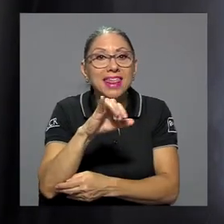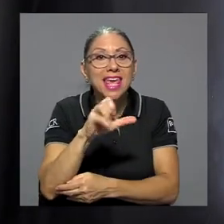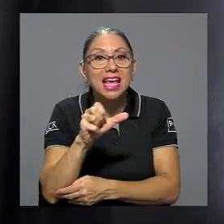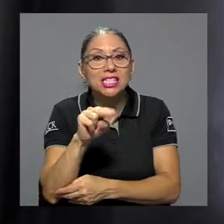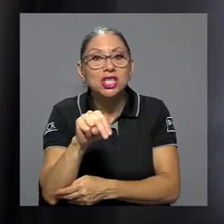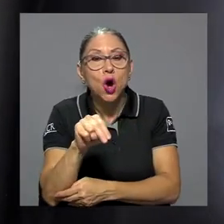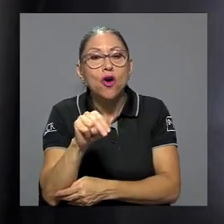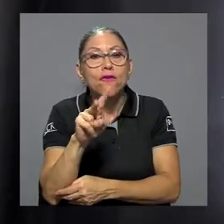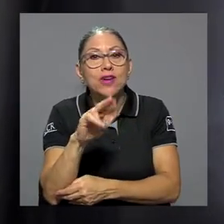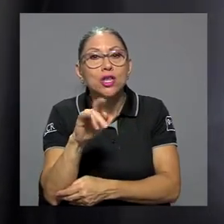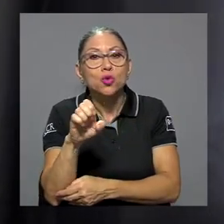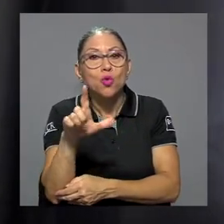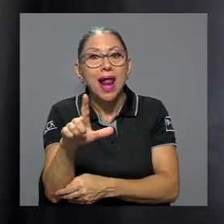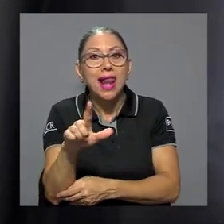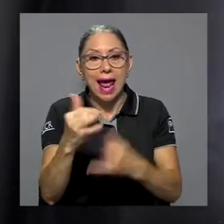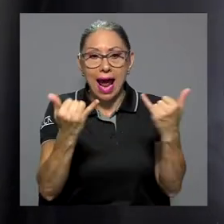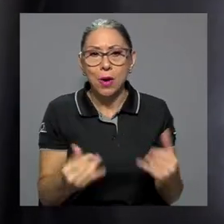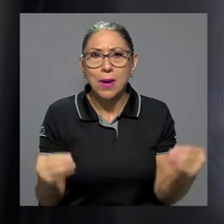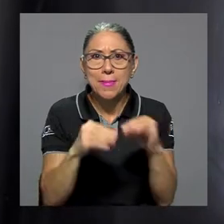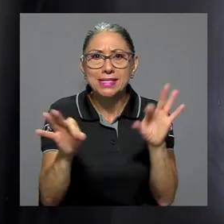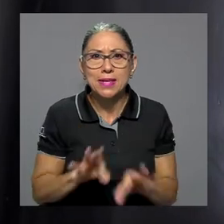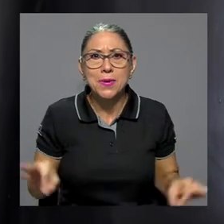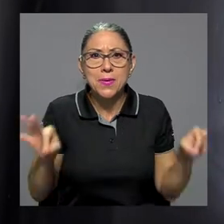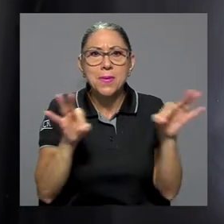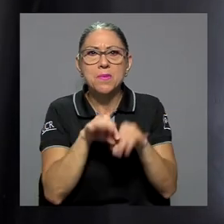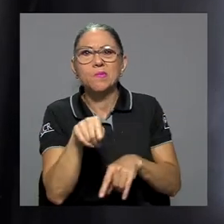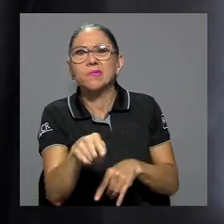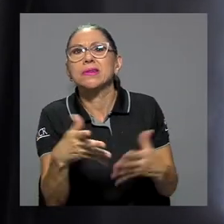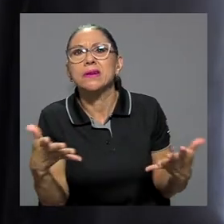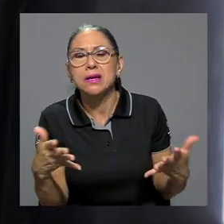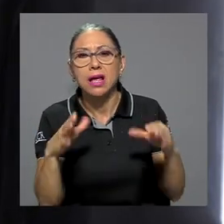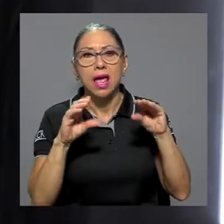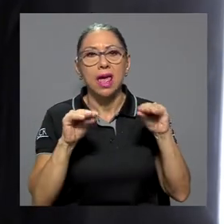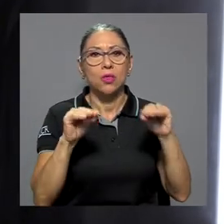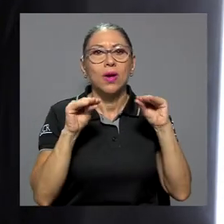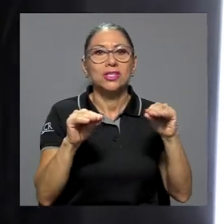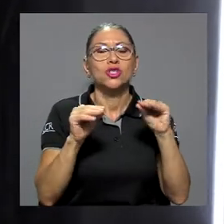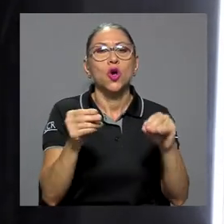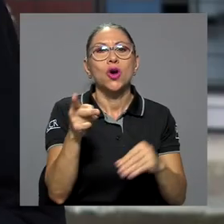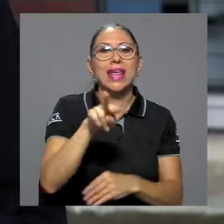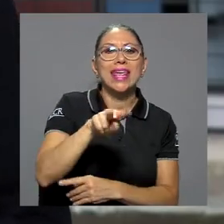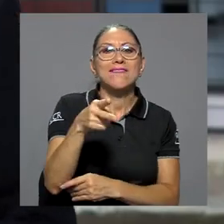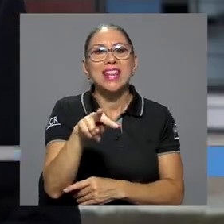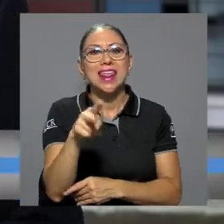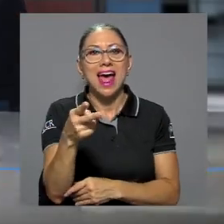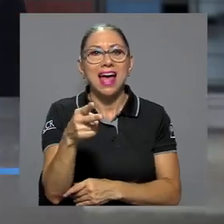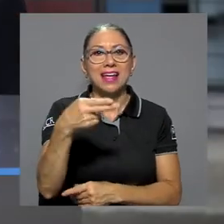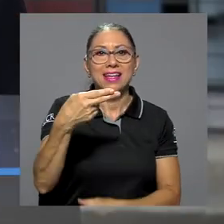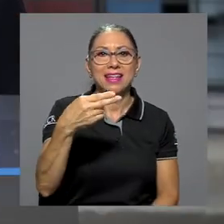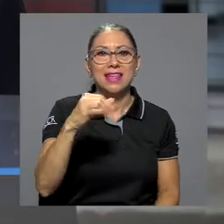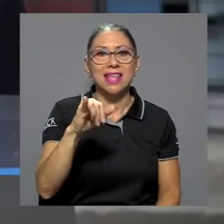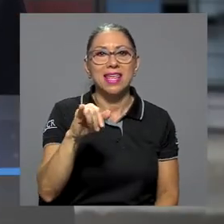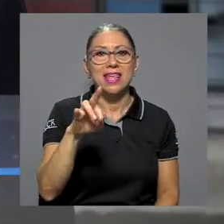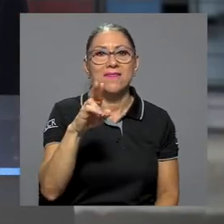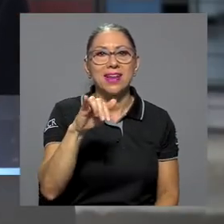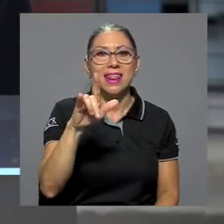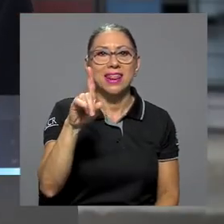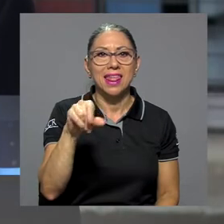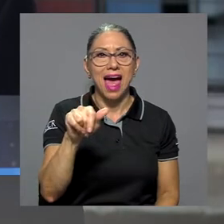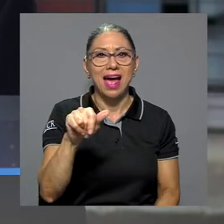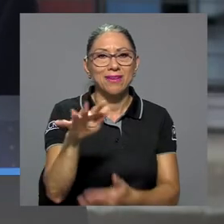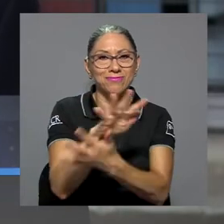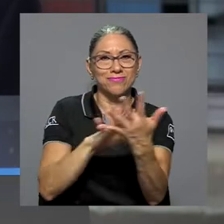hoy cobra más relevancia. Hablamos de la educación híbrida. La educación híbrida es una